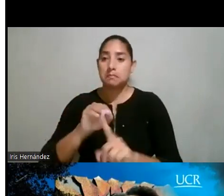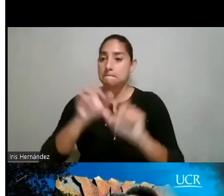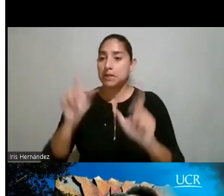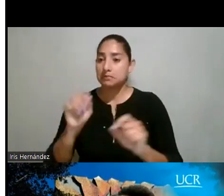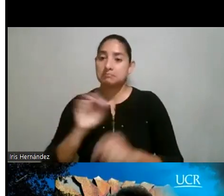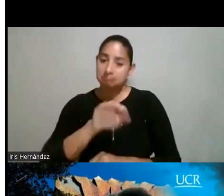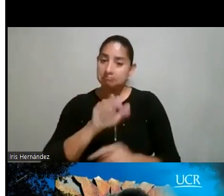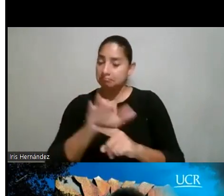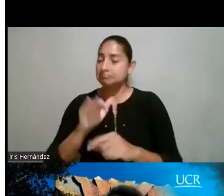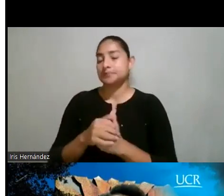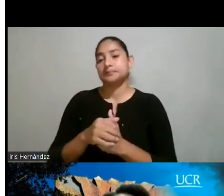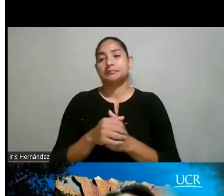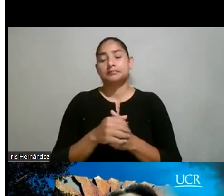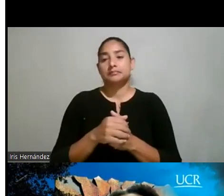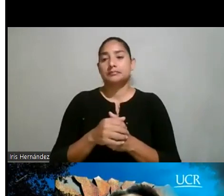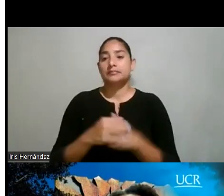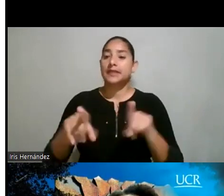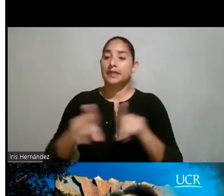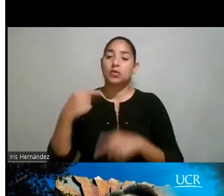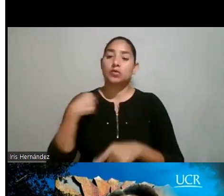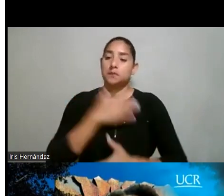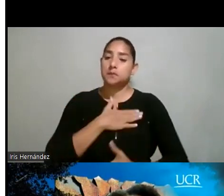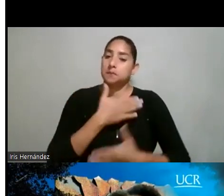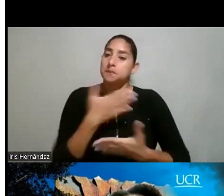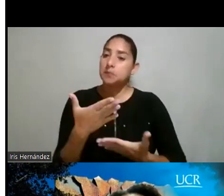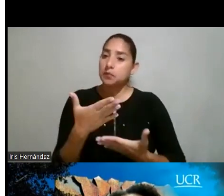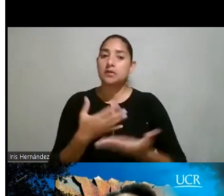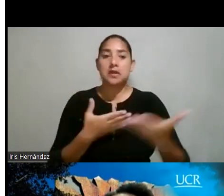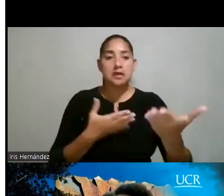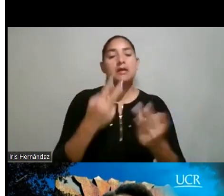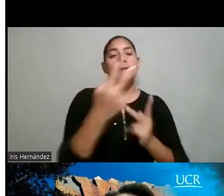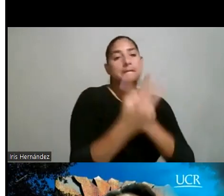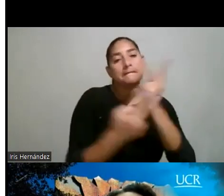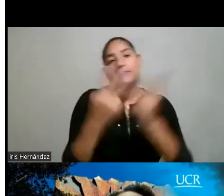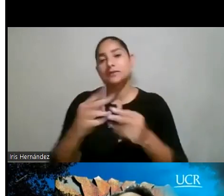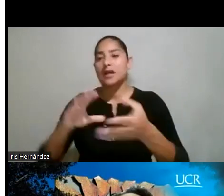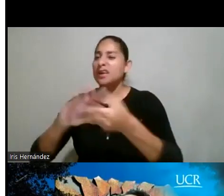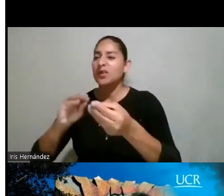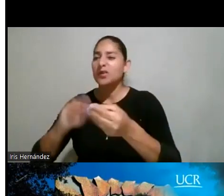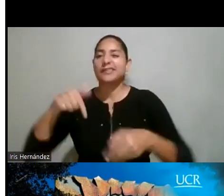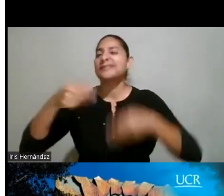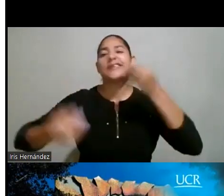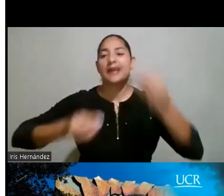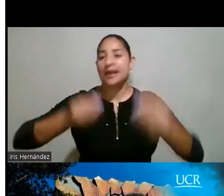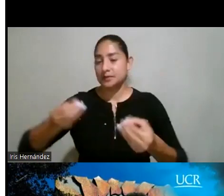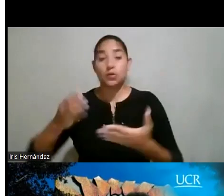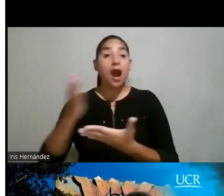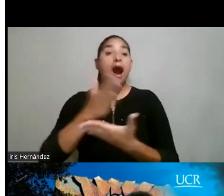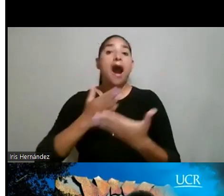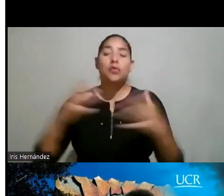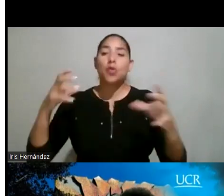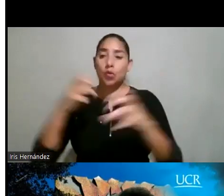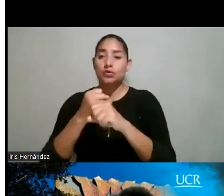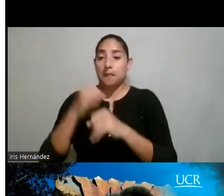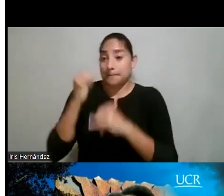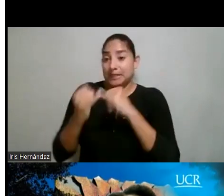igual, pues, estamos dispuestas a ir y hacer visitas y contarles qué estamos haciendo. Algunas conclusiones da para ir